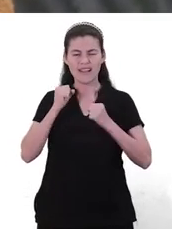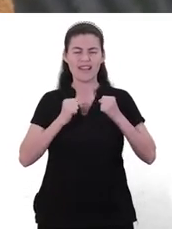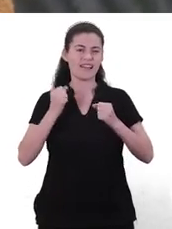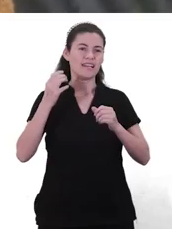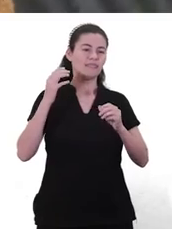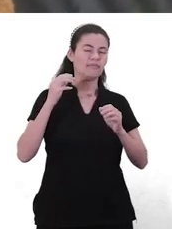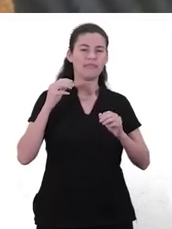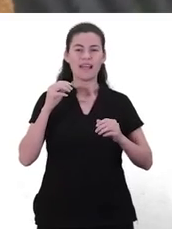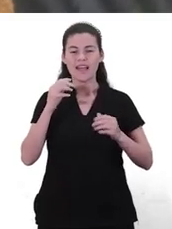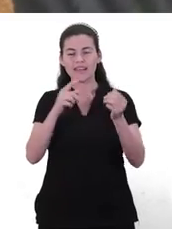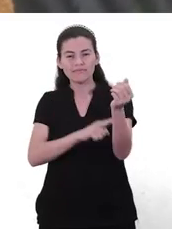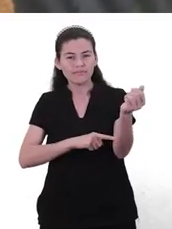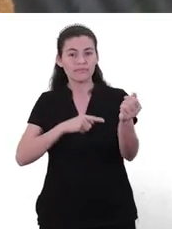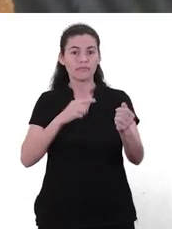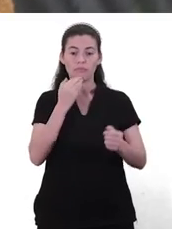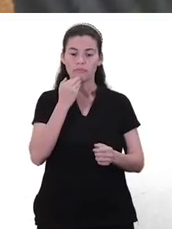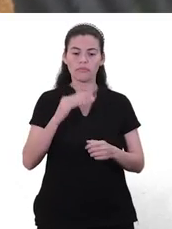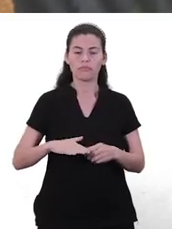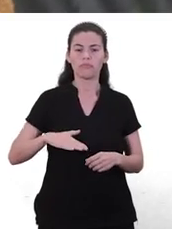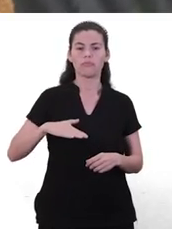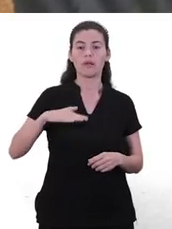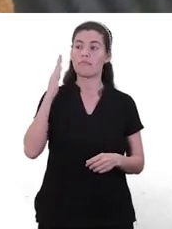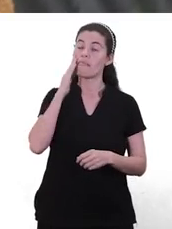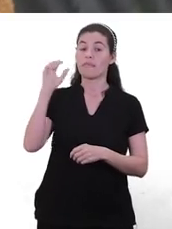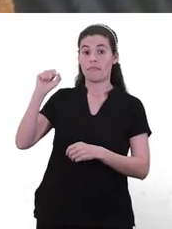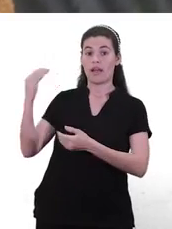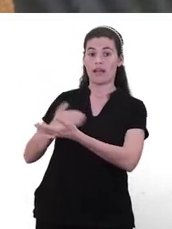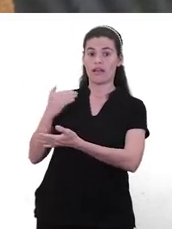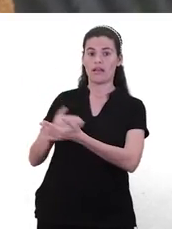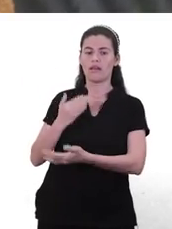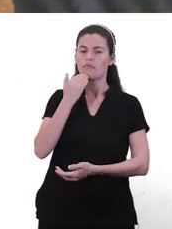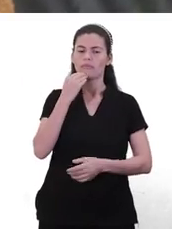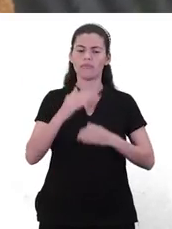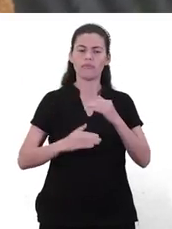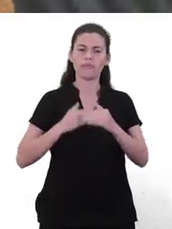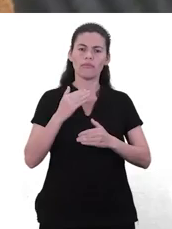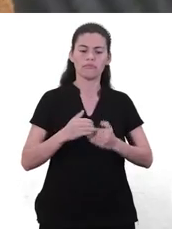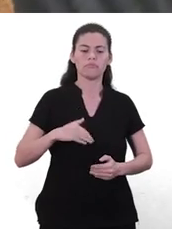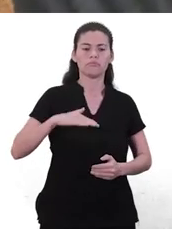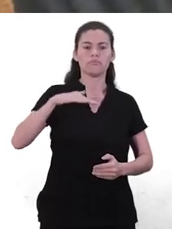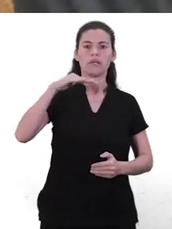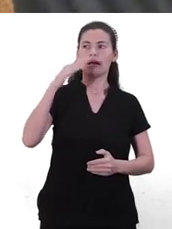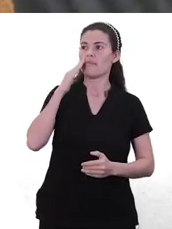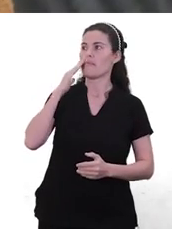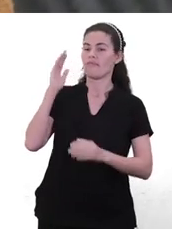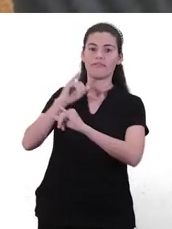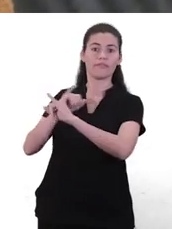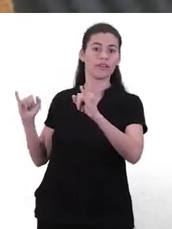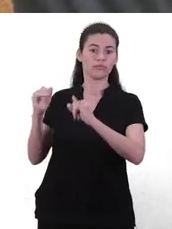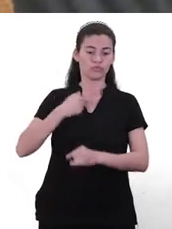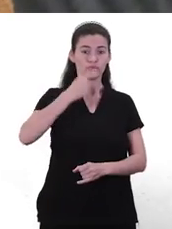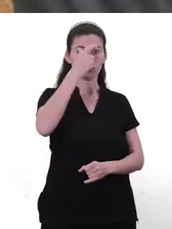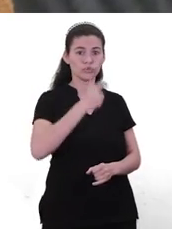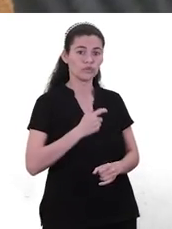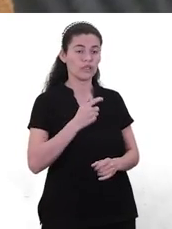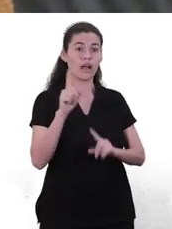lloramos, está mamá y papá, pero cuando vamos creciendo, a veces nos vamos encontrando más solos. ¿Cómo nos recuperamos a esto, verdad? Todos en algún momento